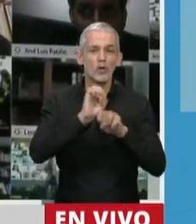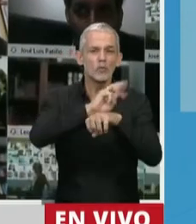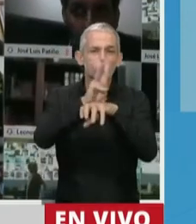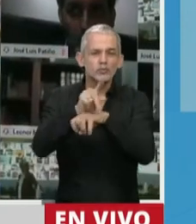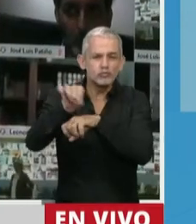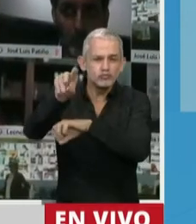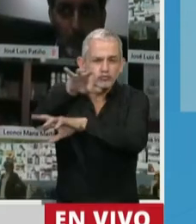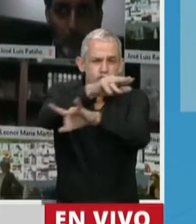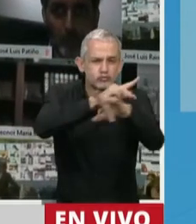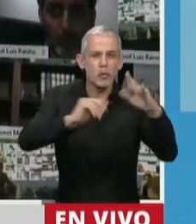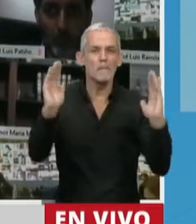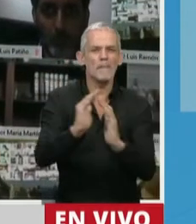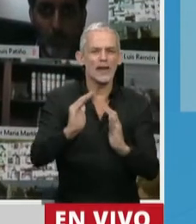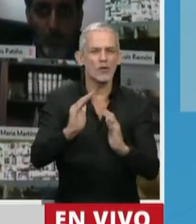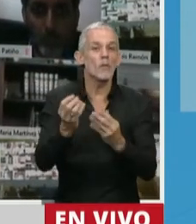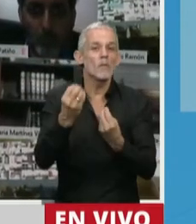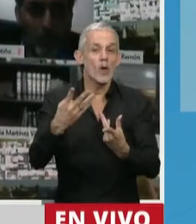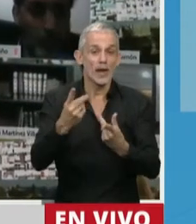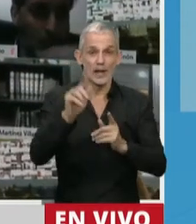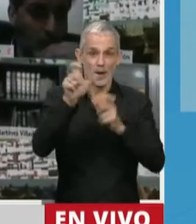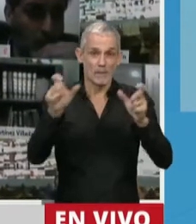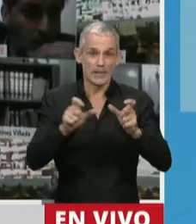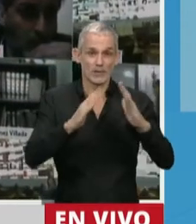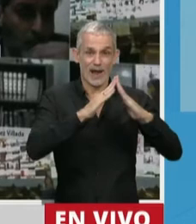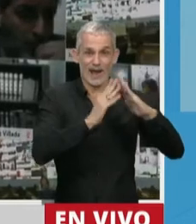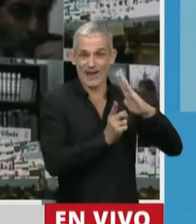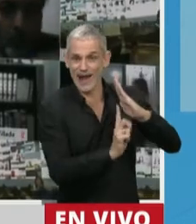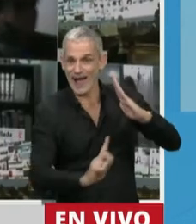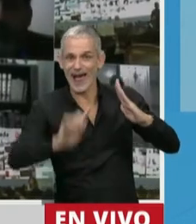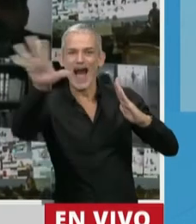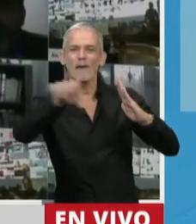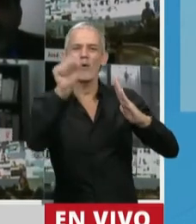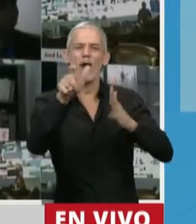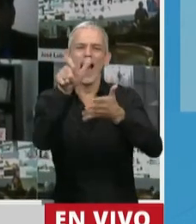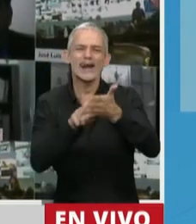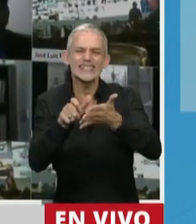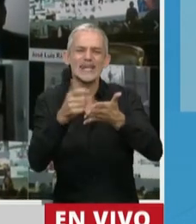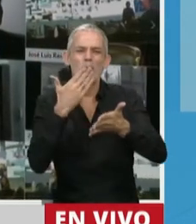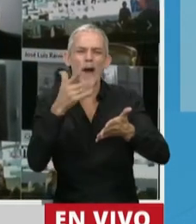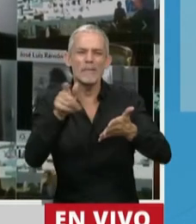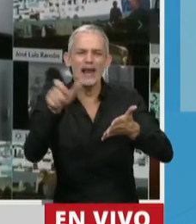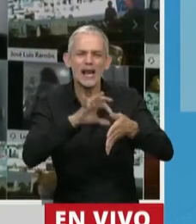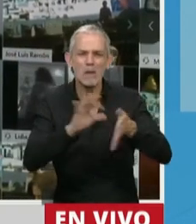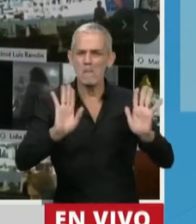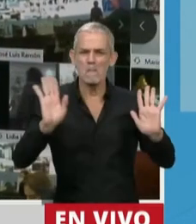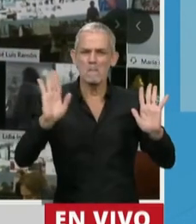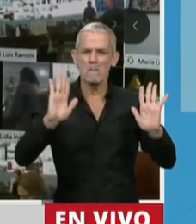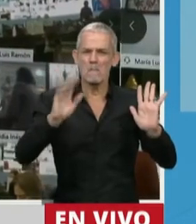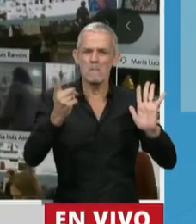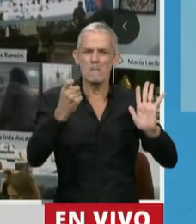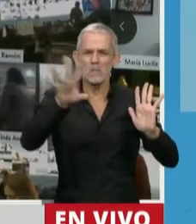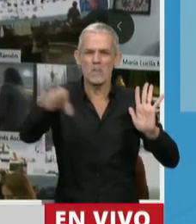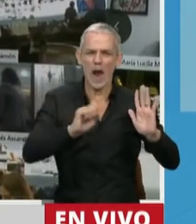al evitar que los pacientes salgan de sus casas en busca de las recetas en papel. También